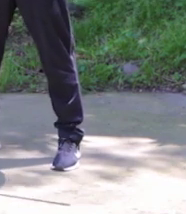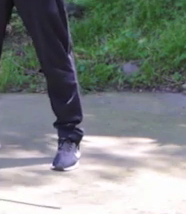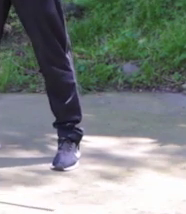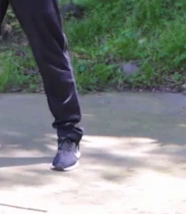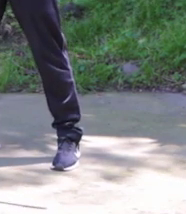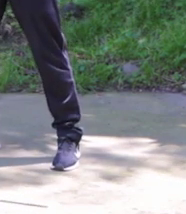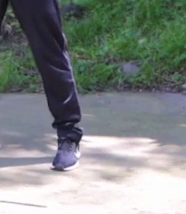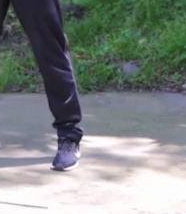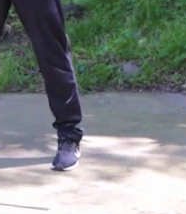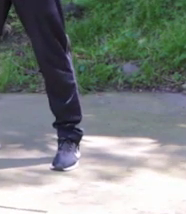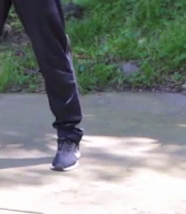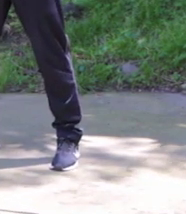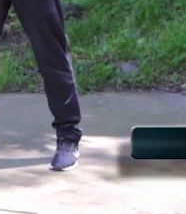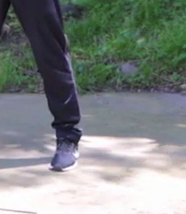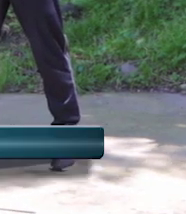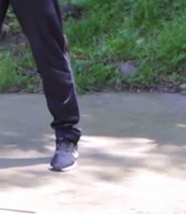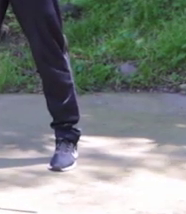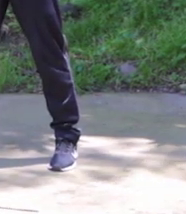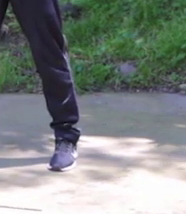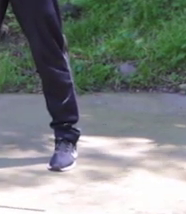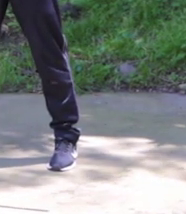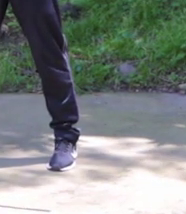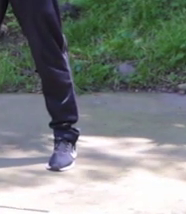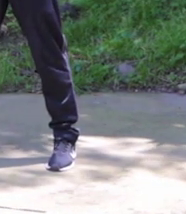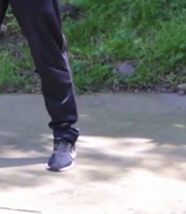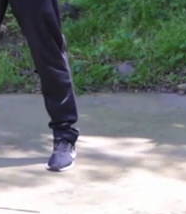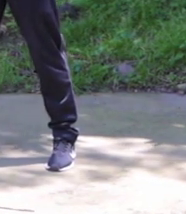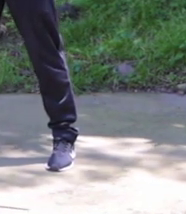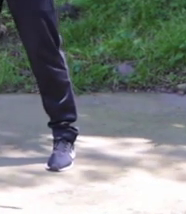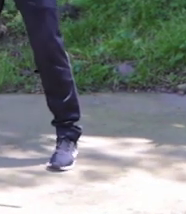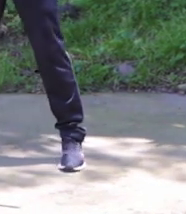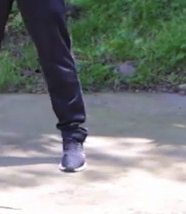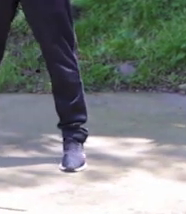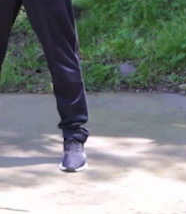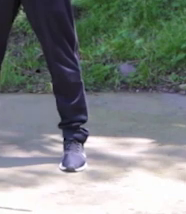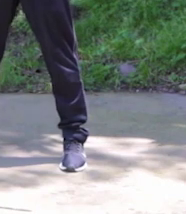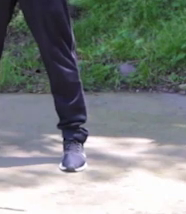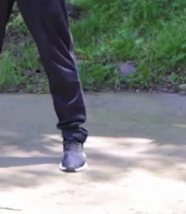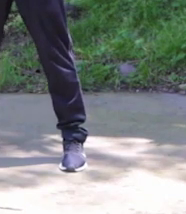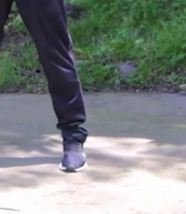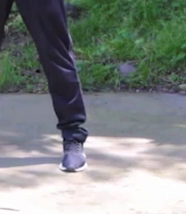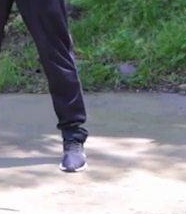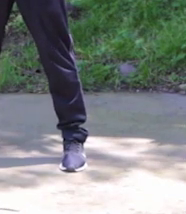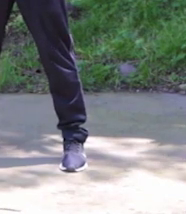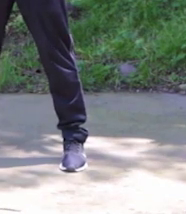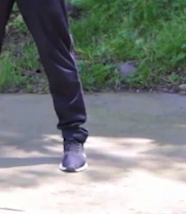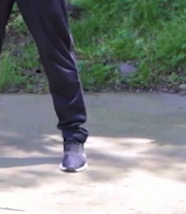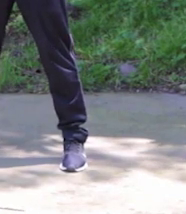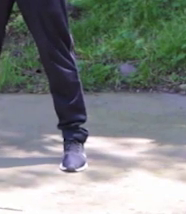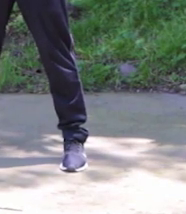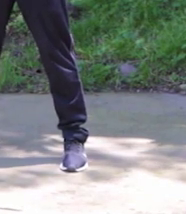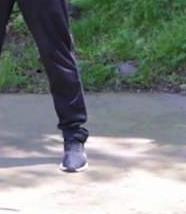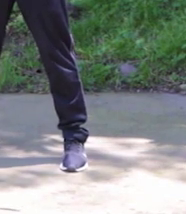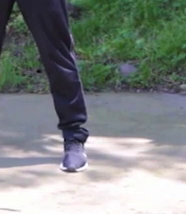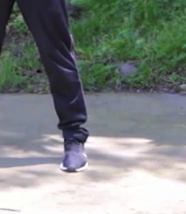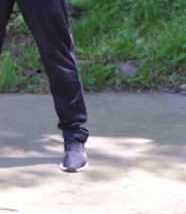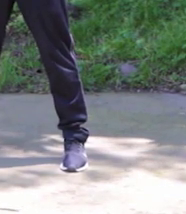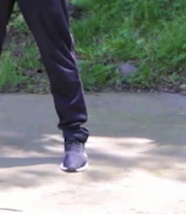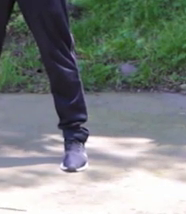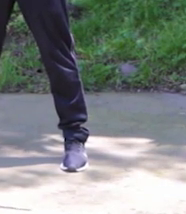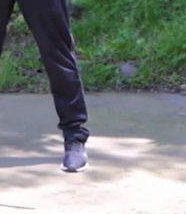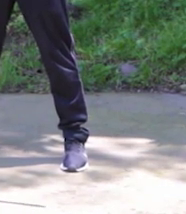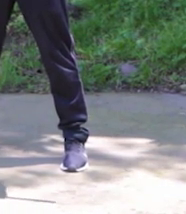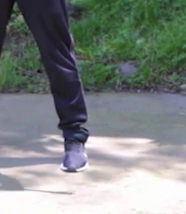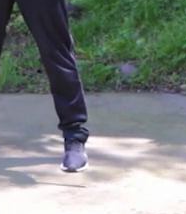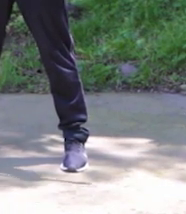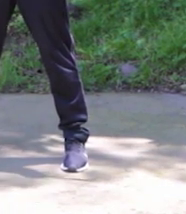Vamos a agarrar ya sea un palo de escoba o una toalla. De tal manera que podamos hacer esta posición. Lo que vamos a hacer